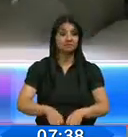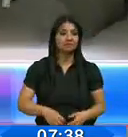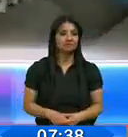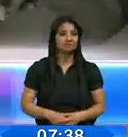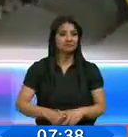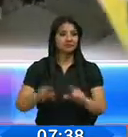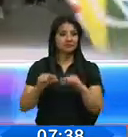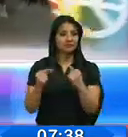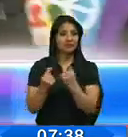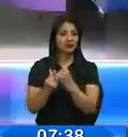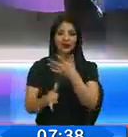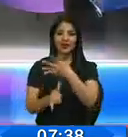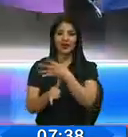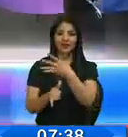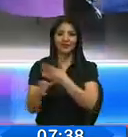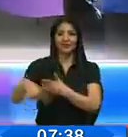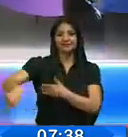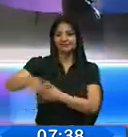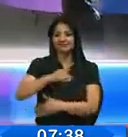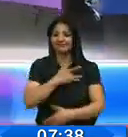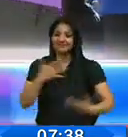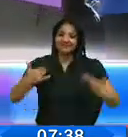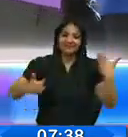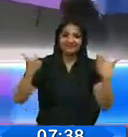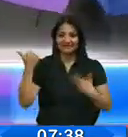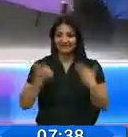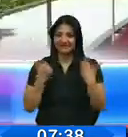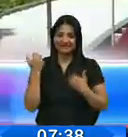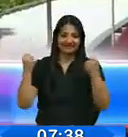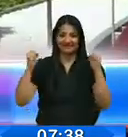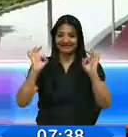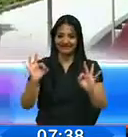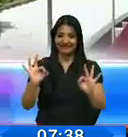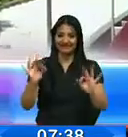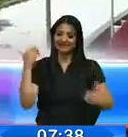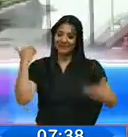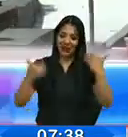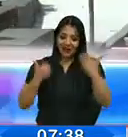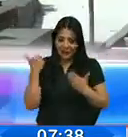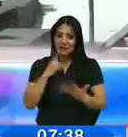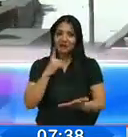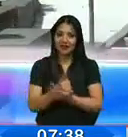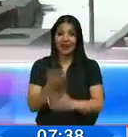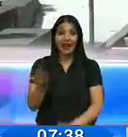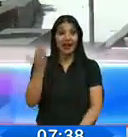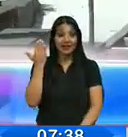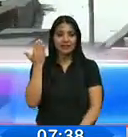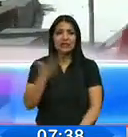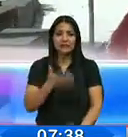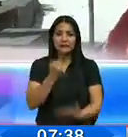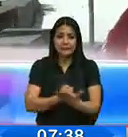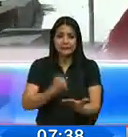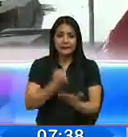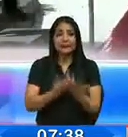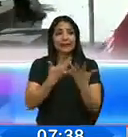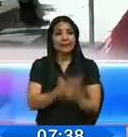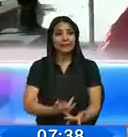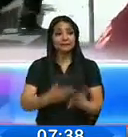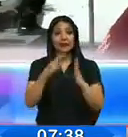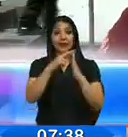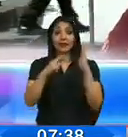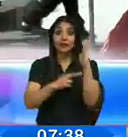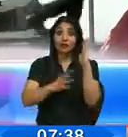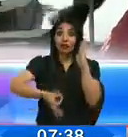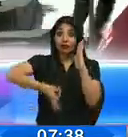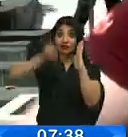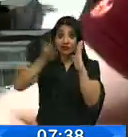con gran entusiasmo por parte de las organizaciones LGBTI. Con alegría, evidentemente, estábamos esperando esto en el registro oficial para que se haga